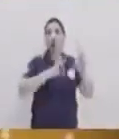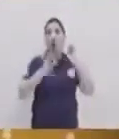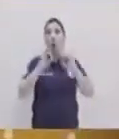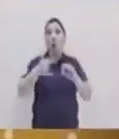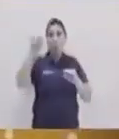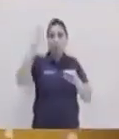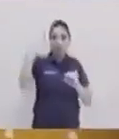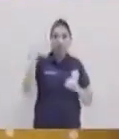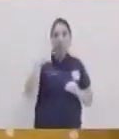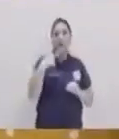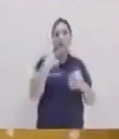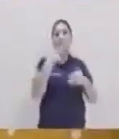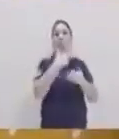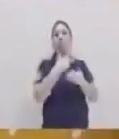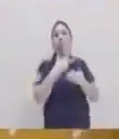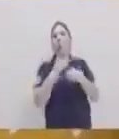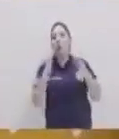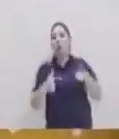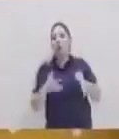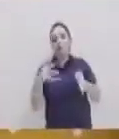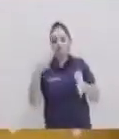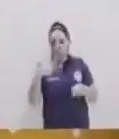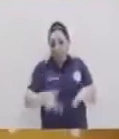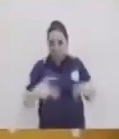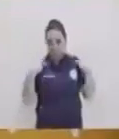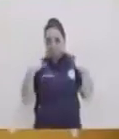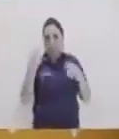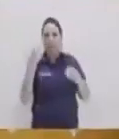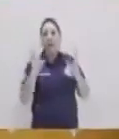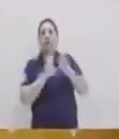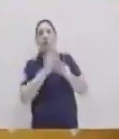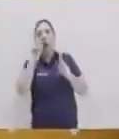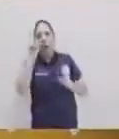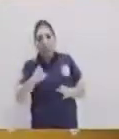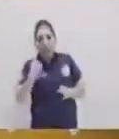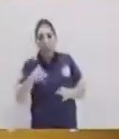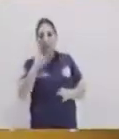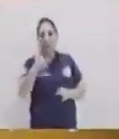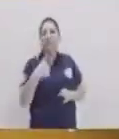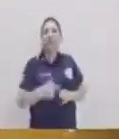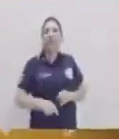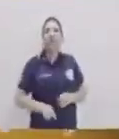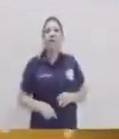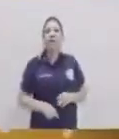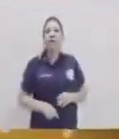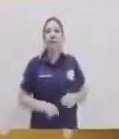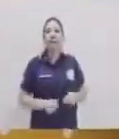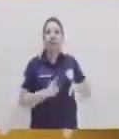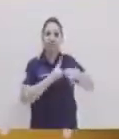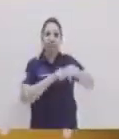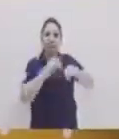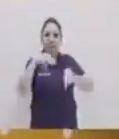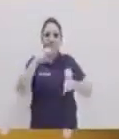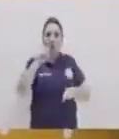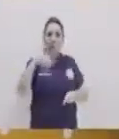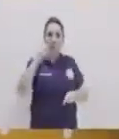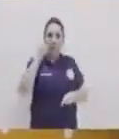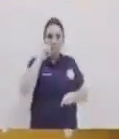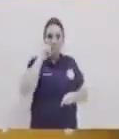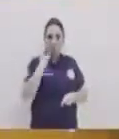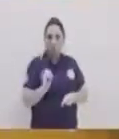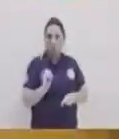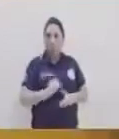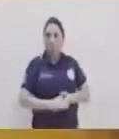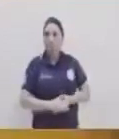estamos nosotros como guatemaltecos viviendo esos momentos y en ese preciso lapso de tiempo pasó determinada